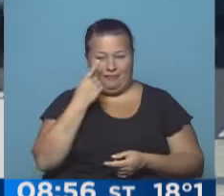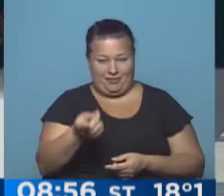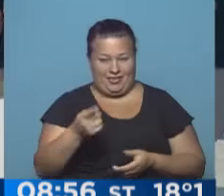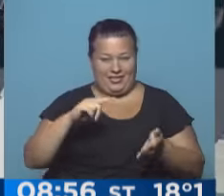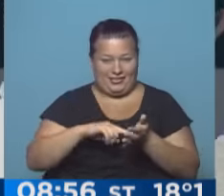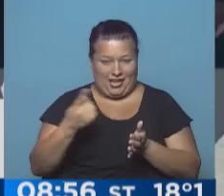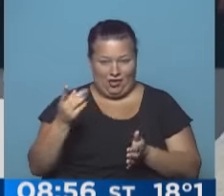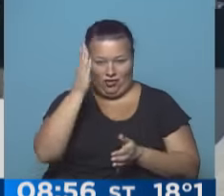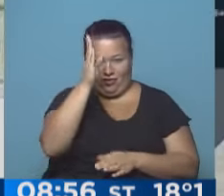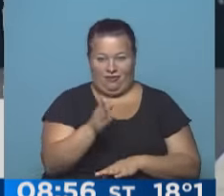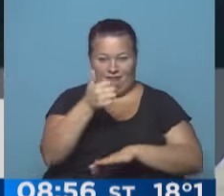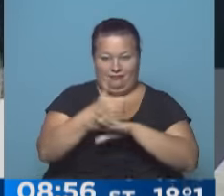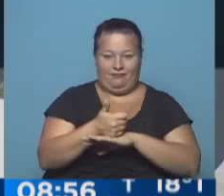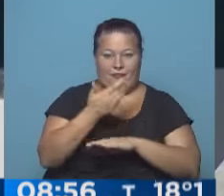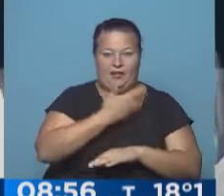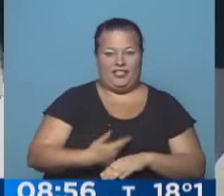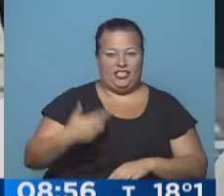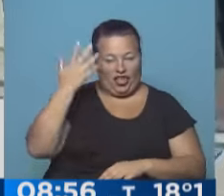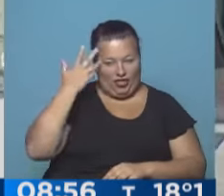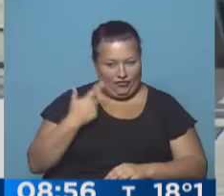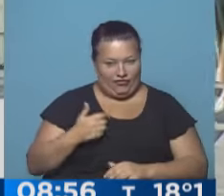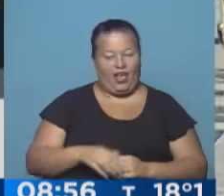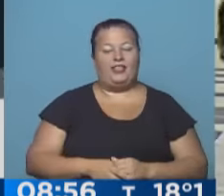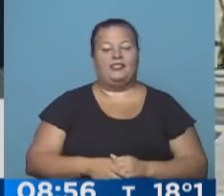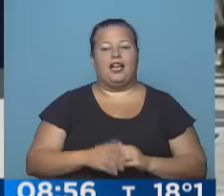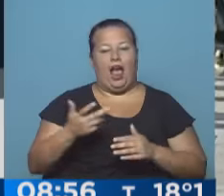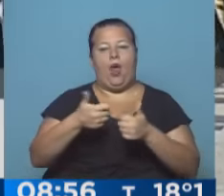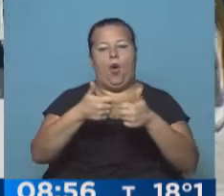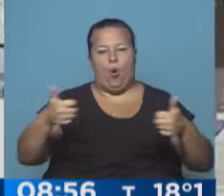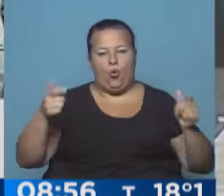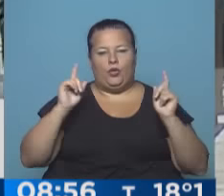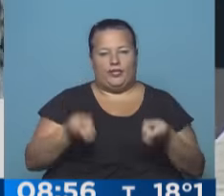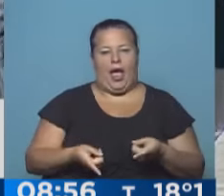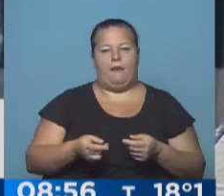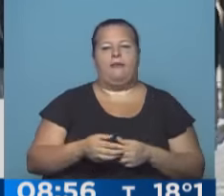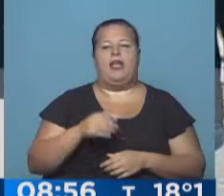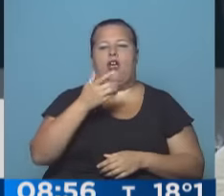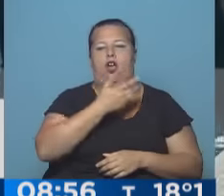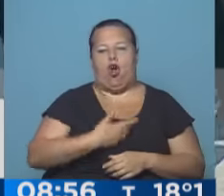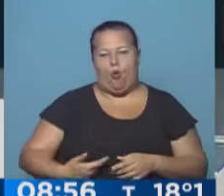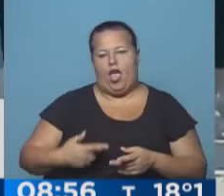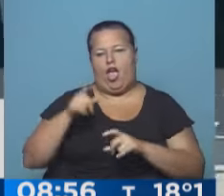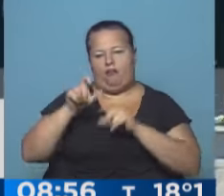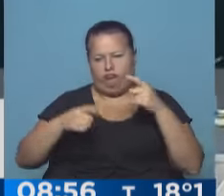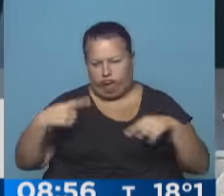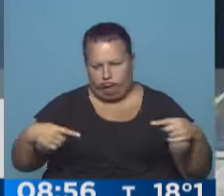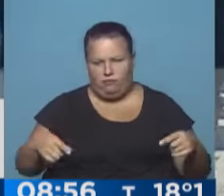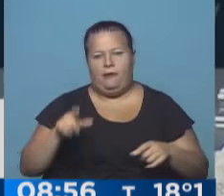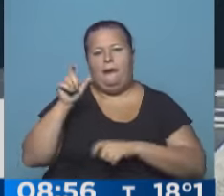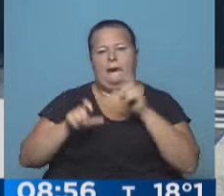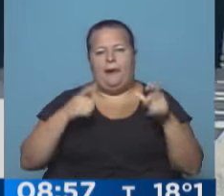el centro al presidente François Hollande, por supuesto escoltado también por funcionarios y